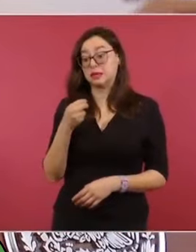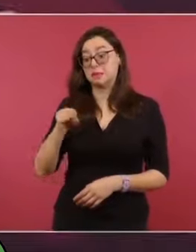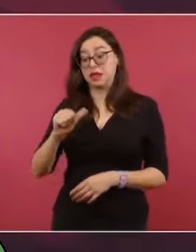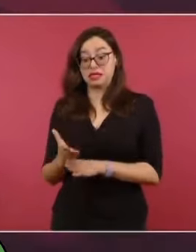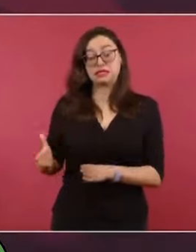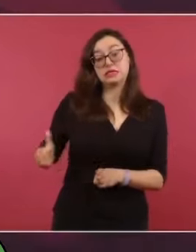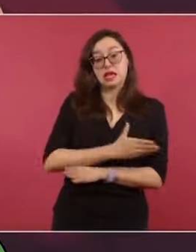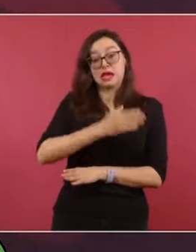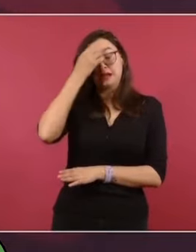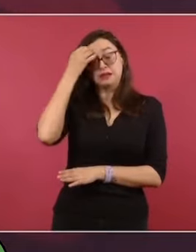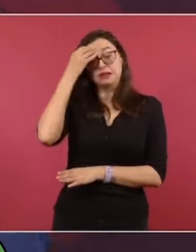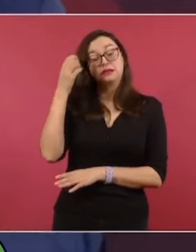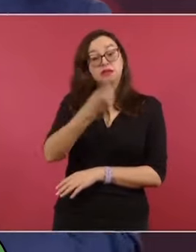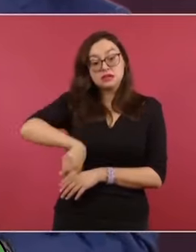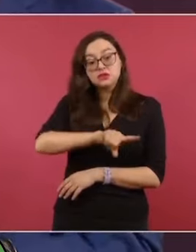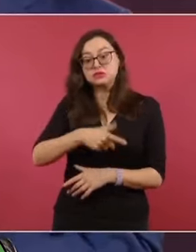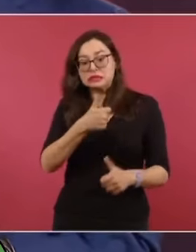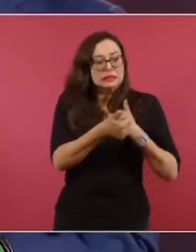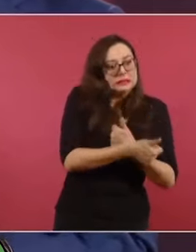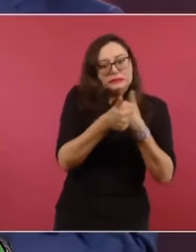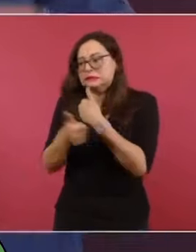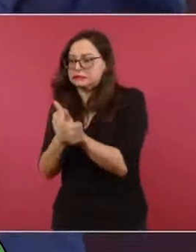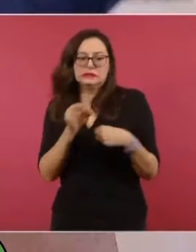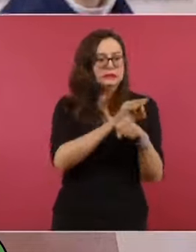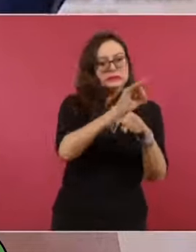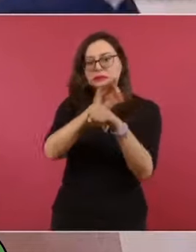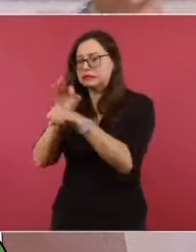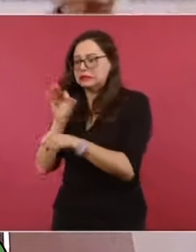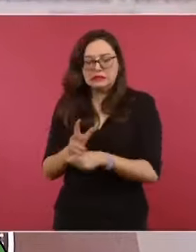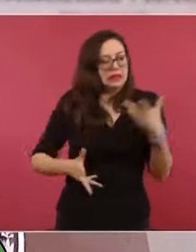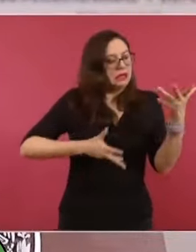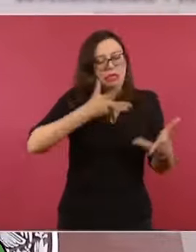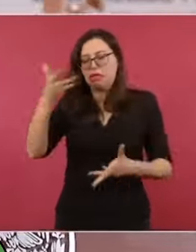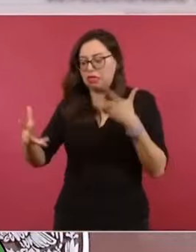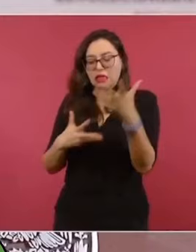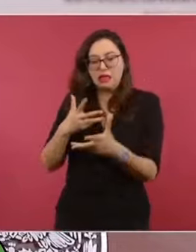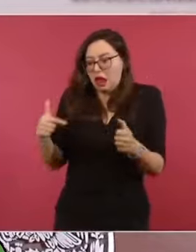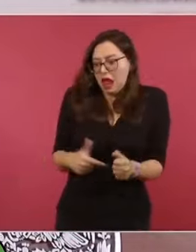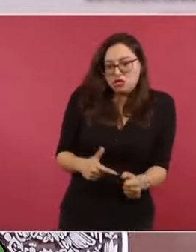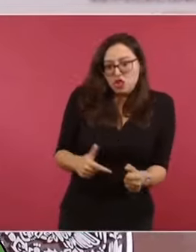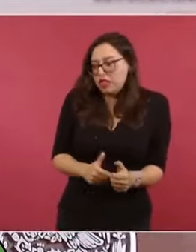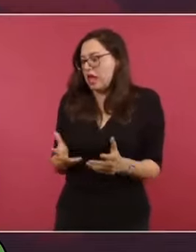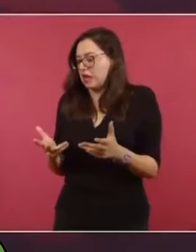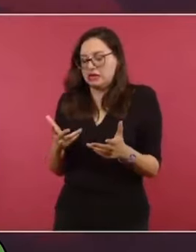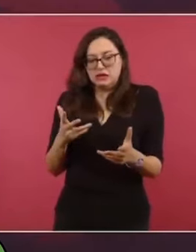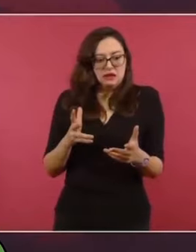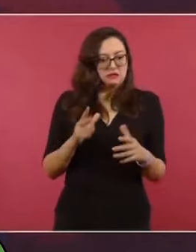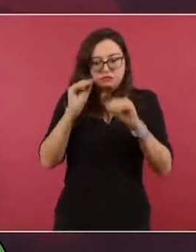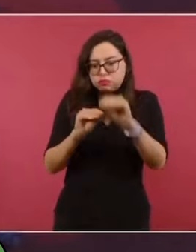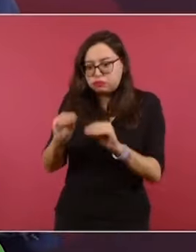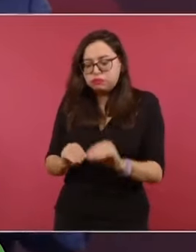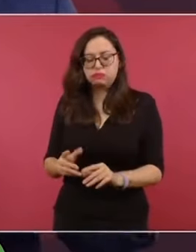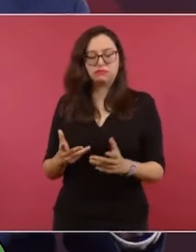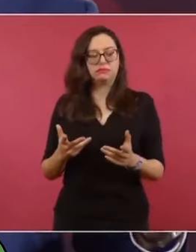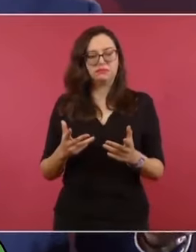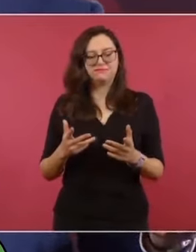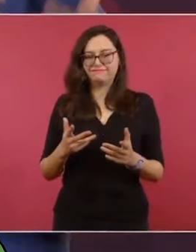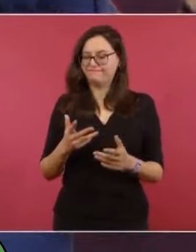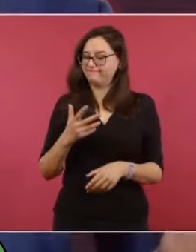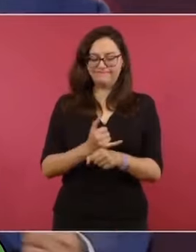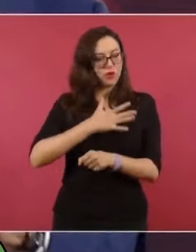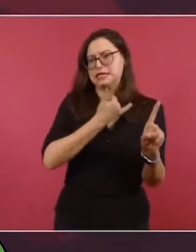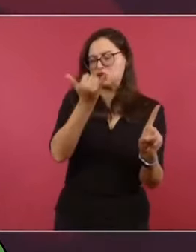querer proteger a quienes participaron se generó un asunto injusto, vergonzoso.